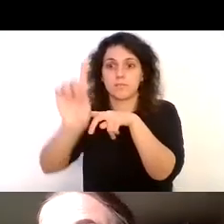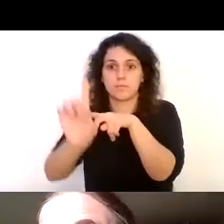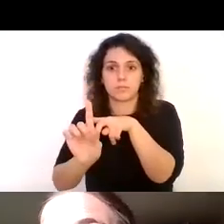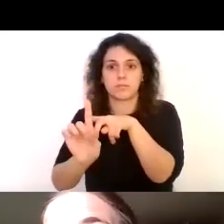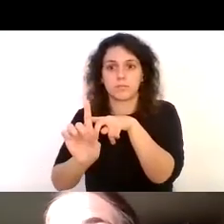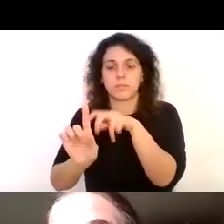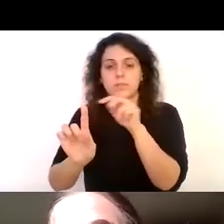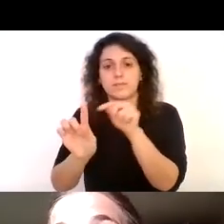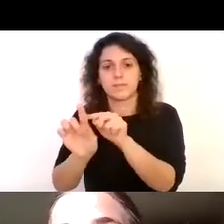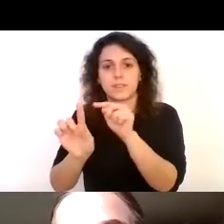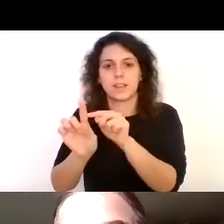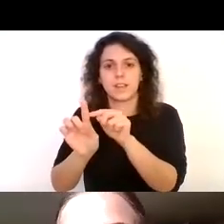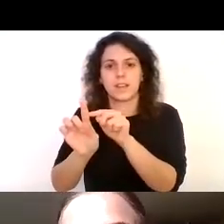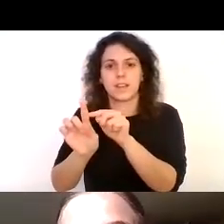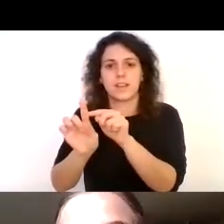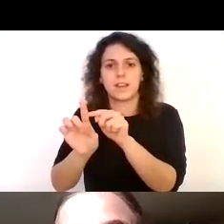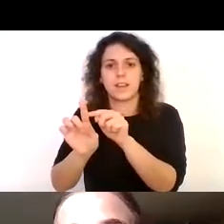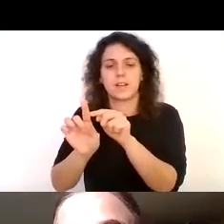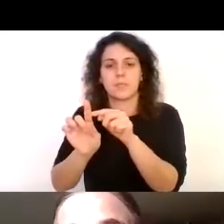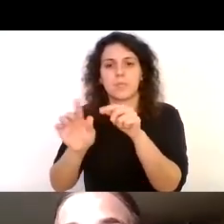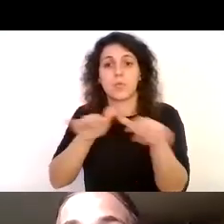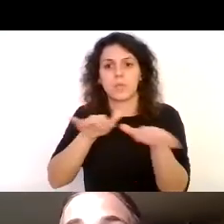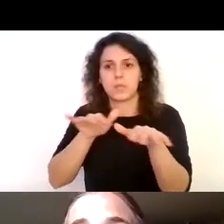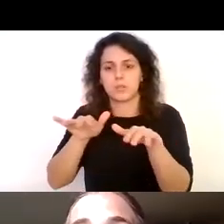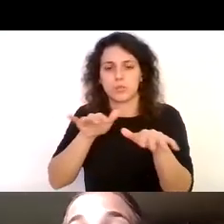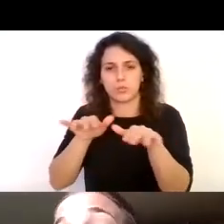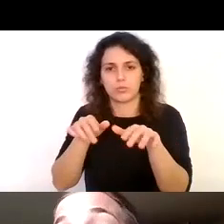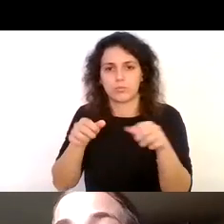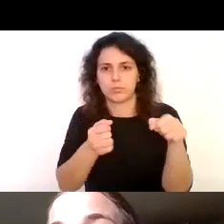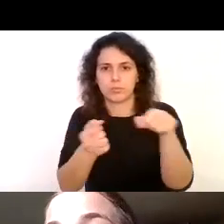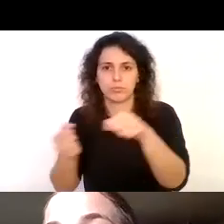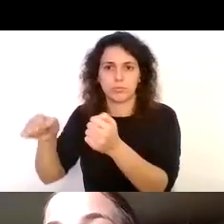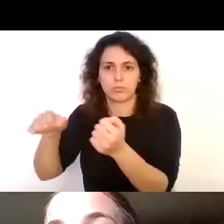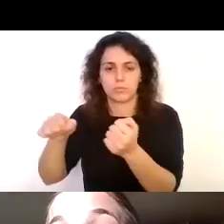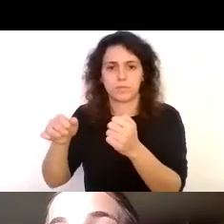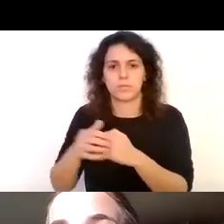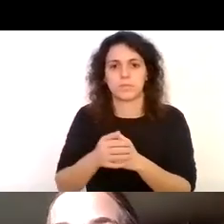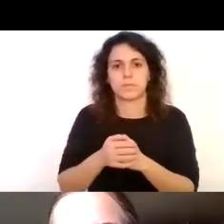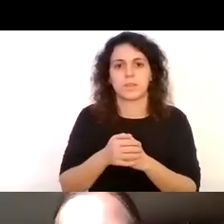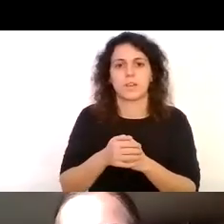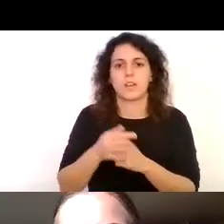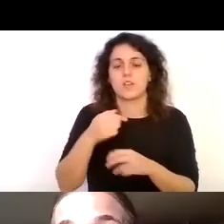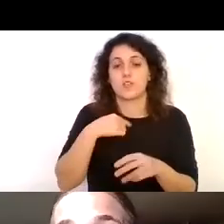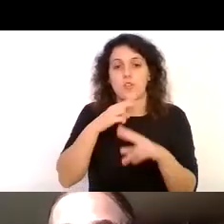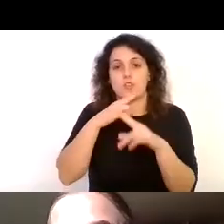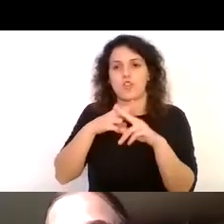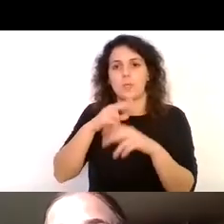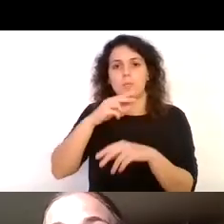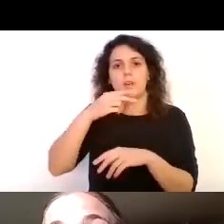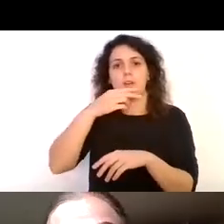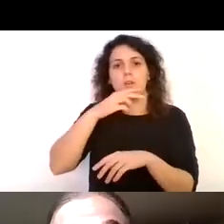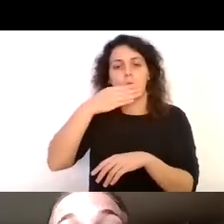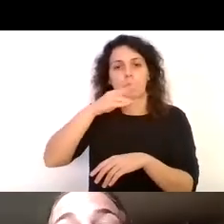persona que realiza la atracción es decir es la persona yo lo llamo el buey a veces